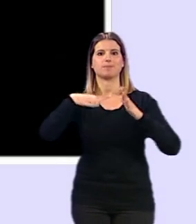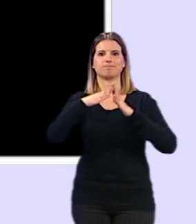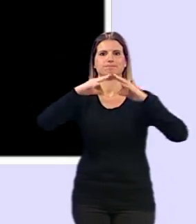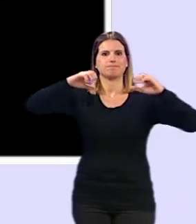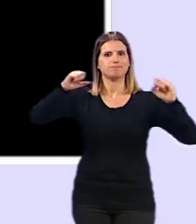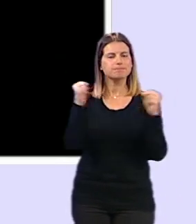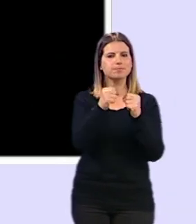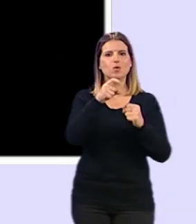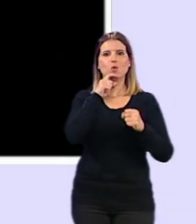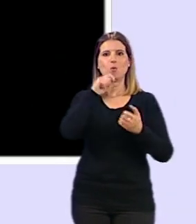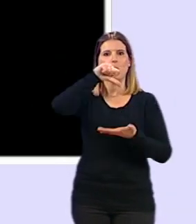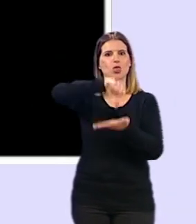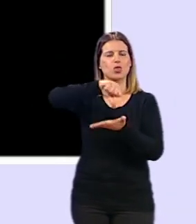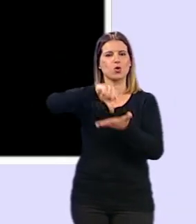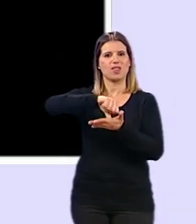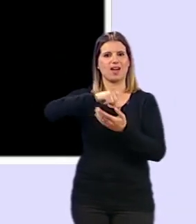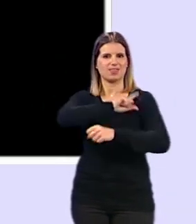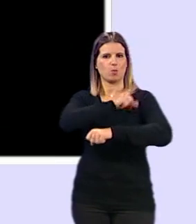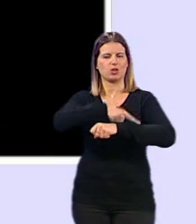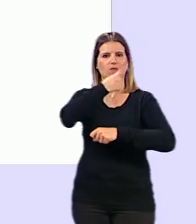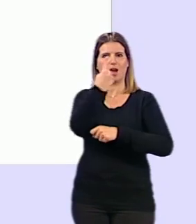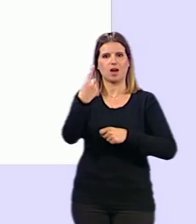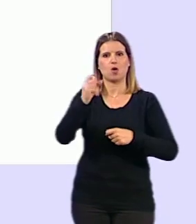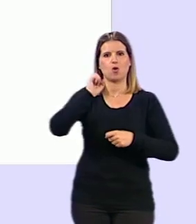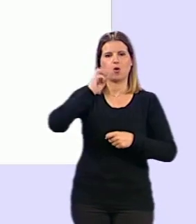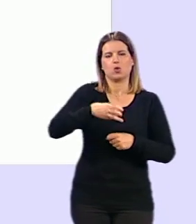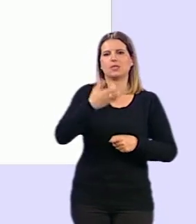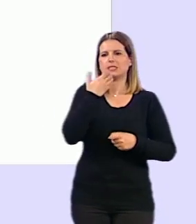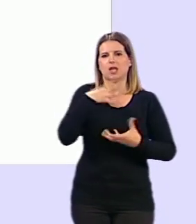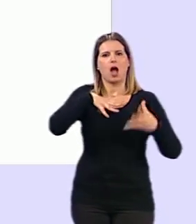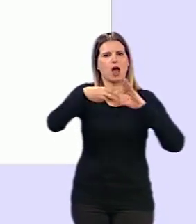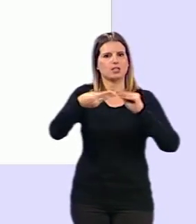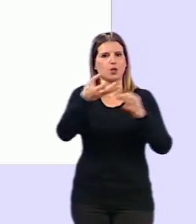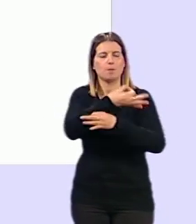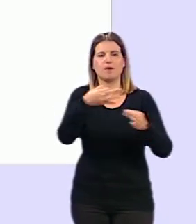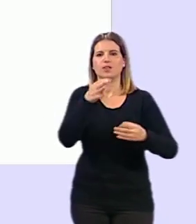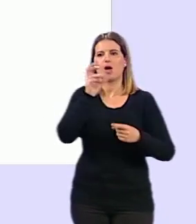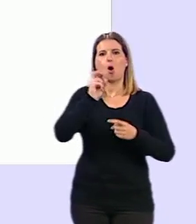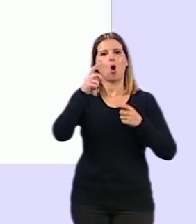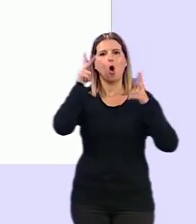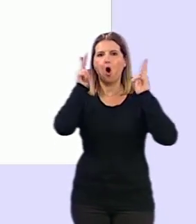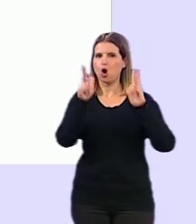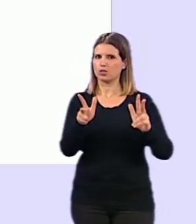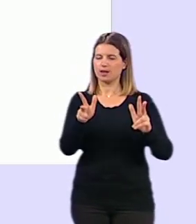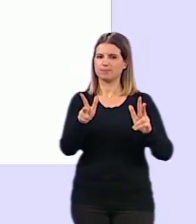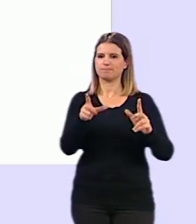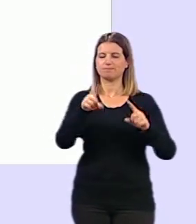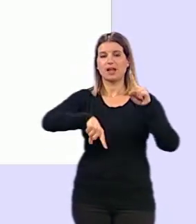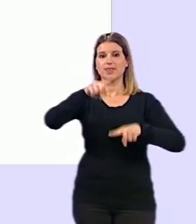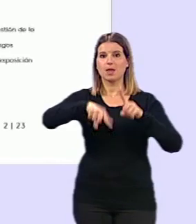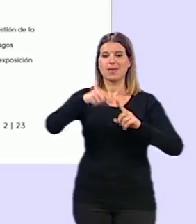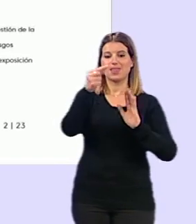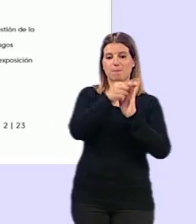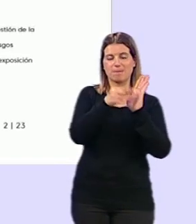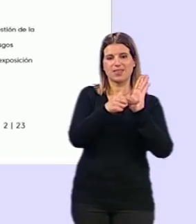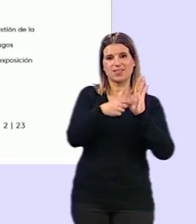se llevaría a cabo en la ciudad deportiva de los clubes si estuvieran debidamente acondicionadas o bien en hoteles las actuaciones en cuanto a medidas